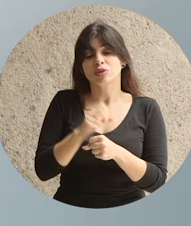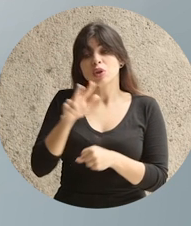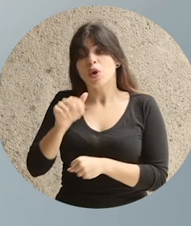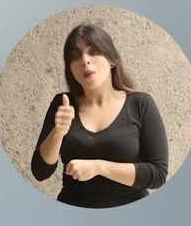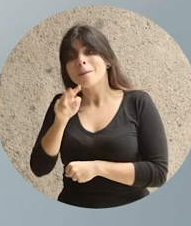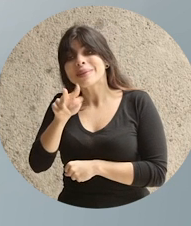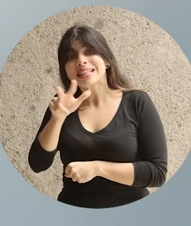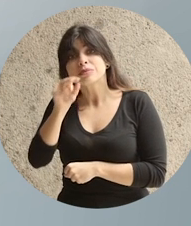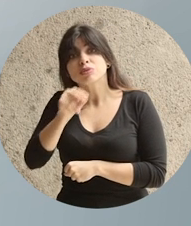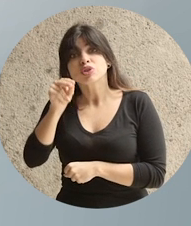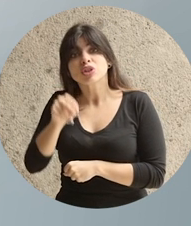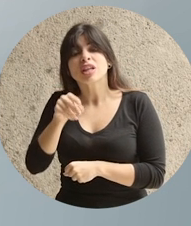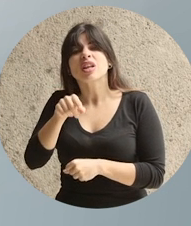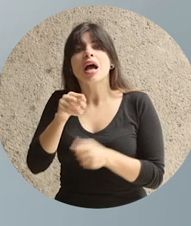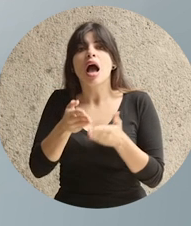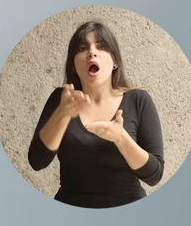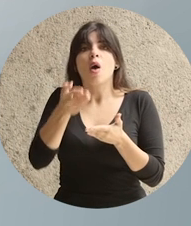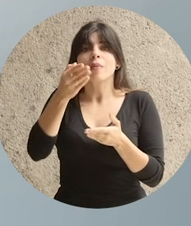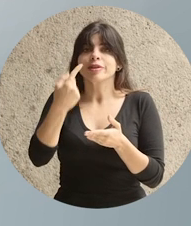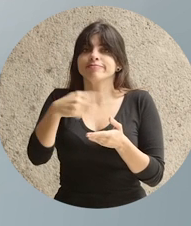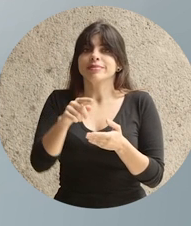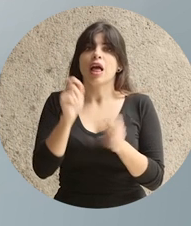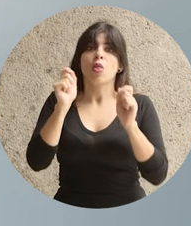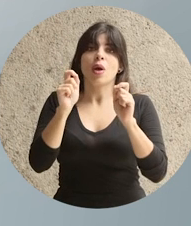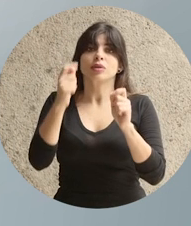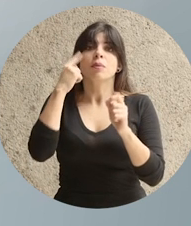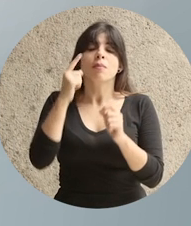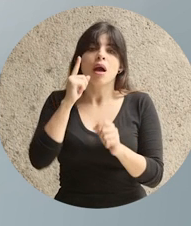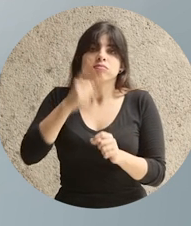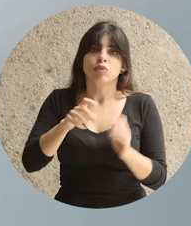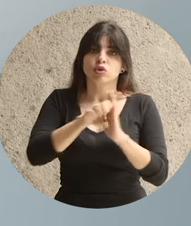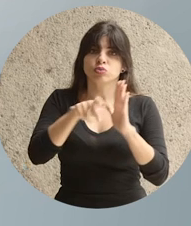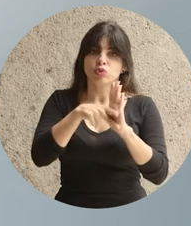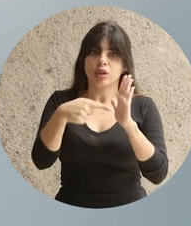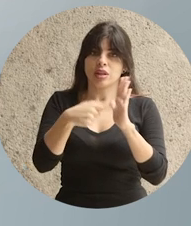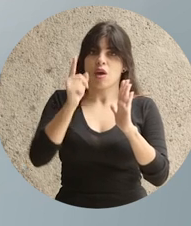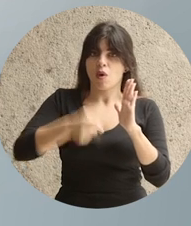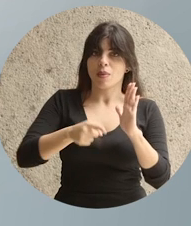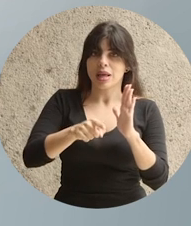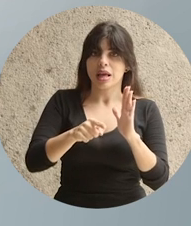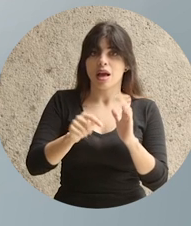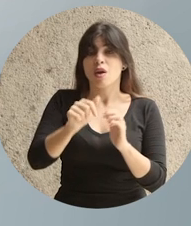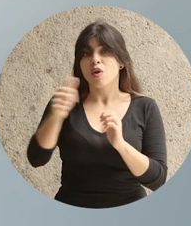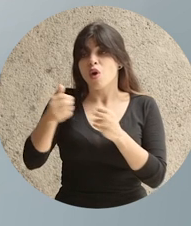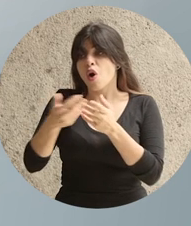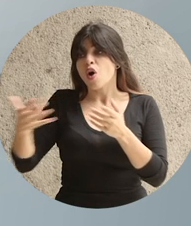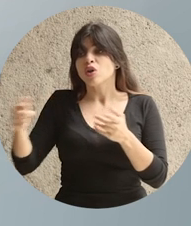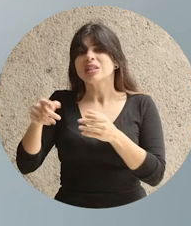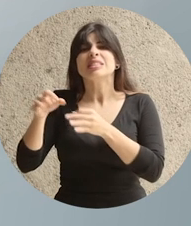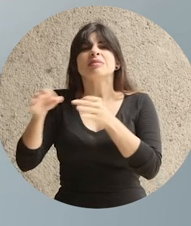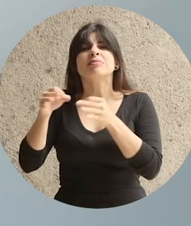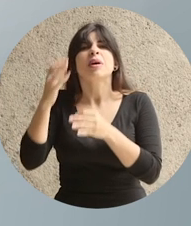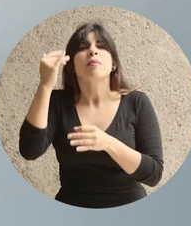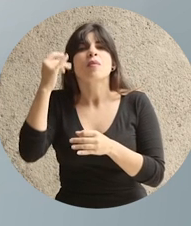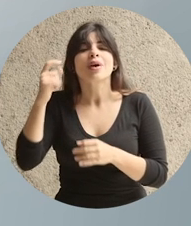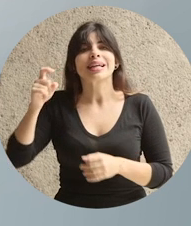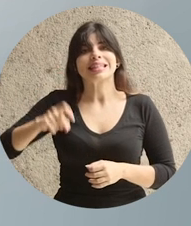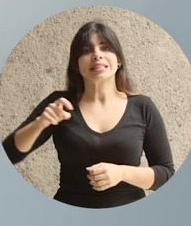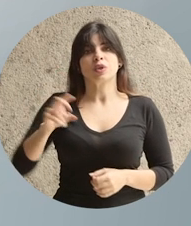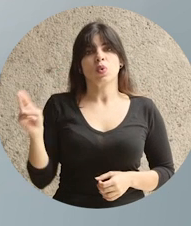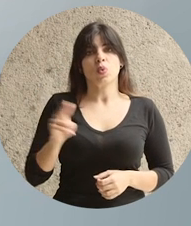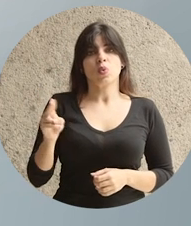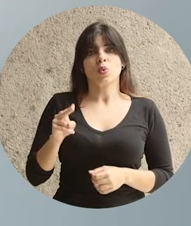Otro 23% a aumentos imprescindibles en educación para cumplir con un mandato constitucional. El resto se explica por